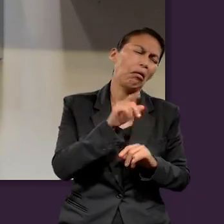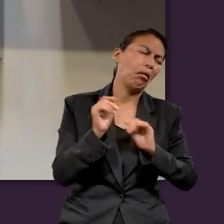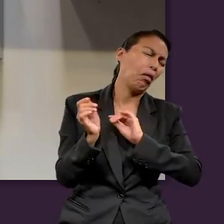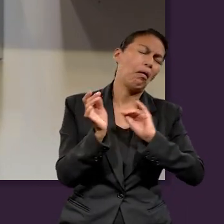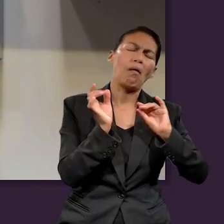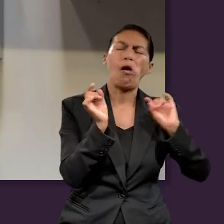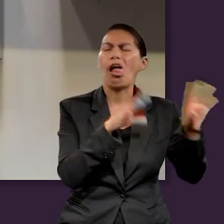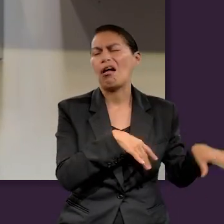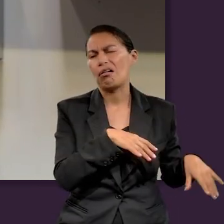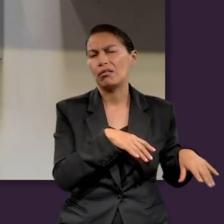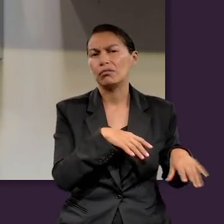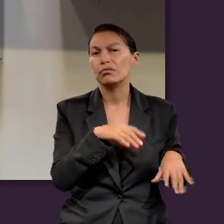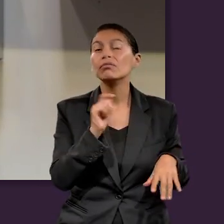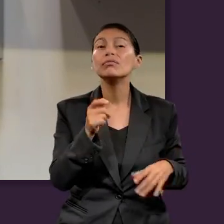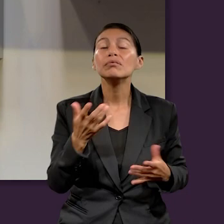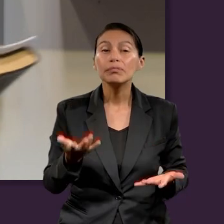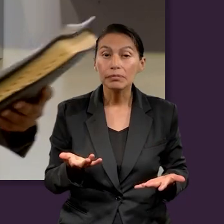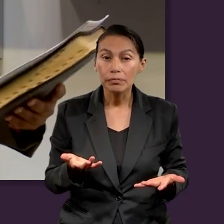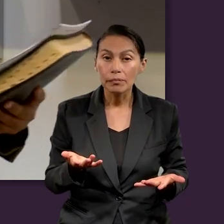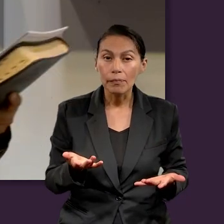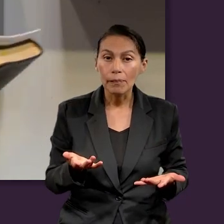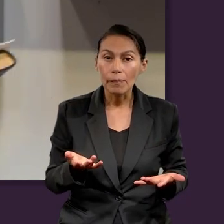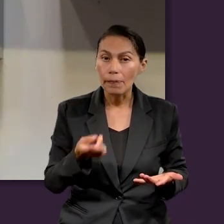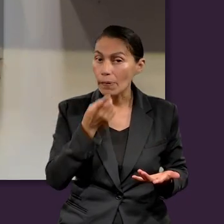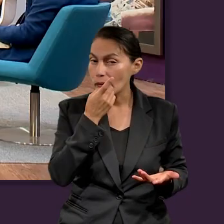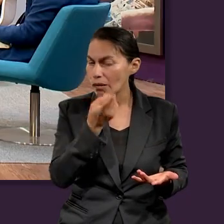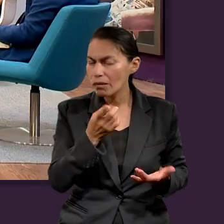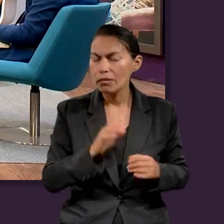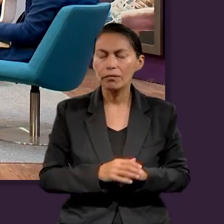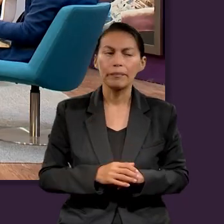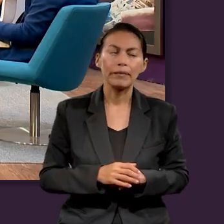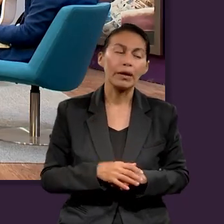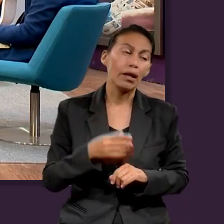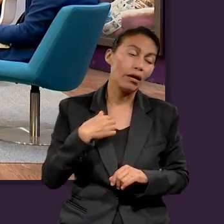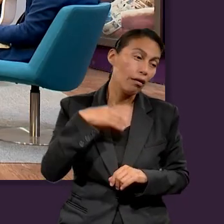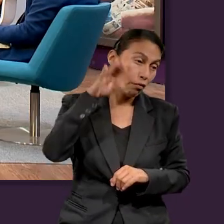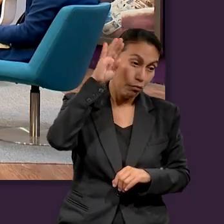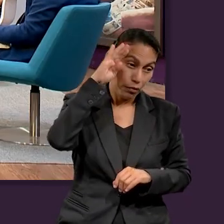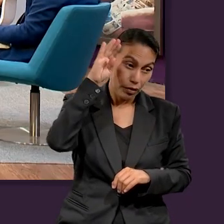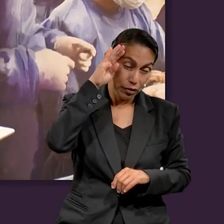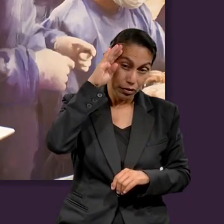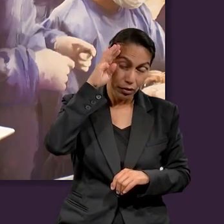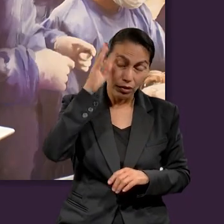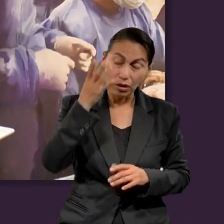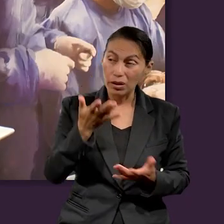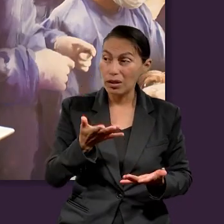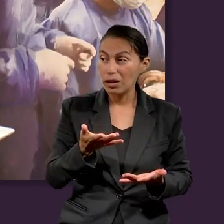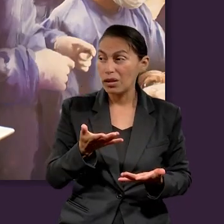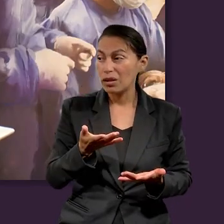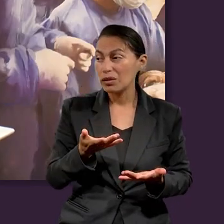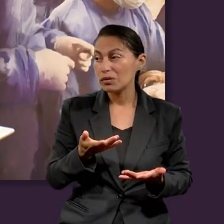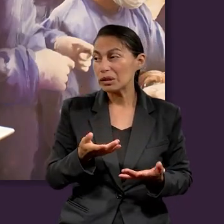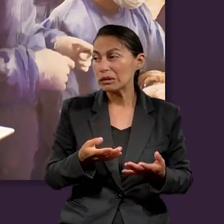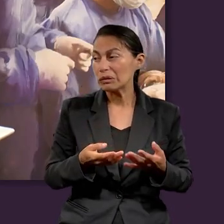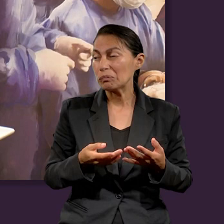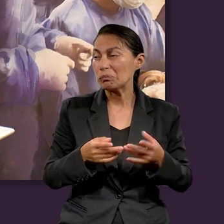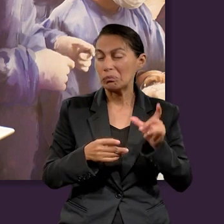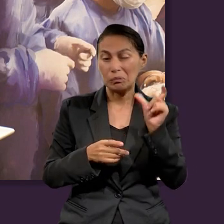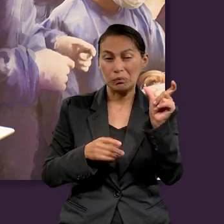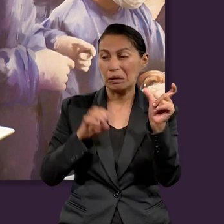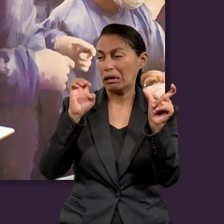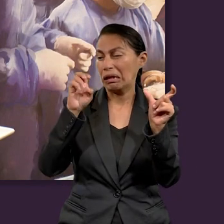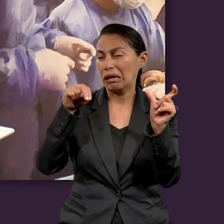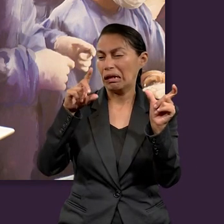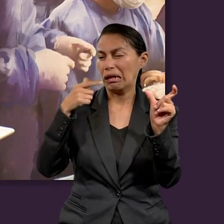No, no me van a afectar. ¿Quién quiere responder? Yo creo que cuando escuchamos la palabra engaño es importante también